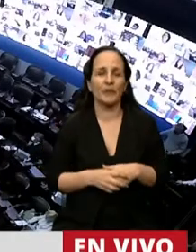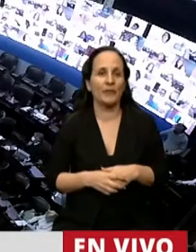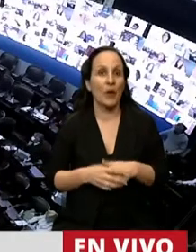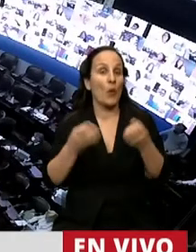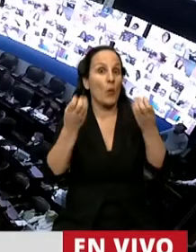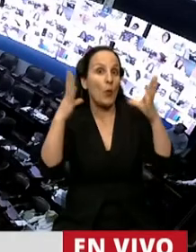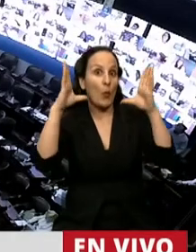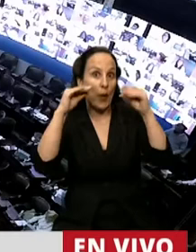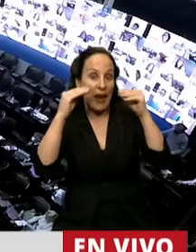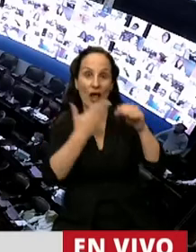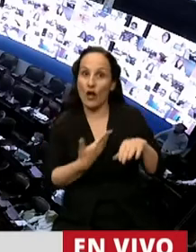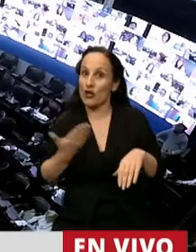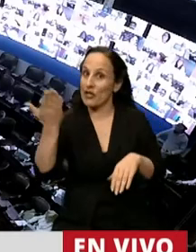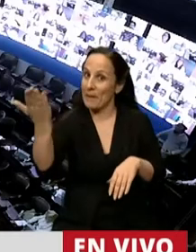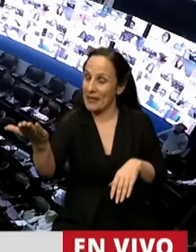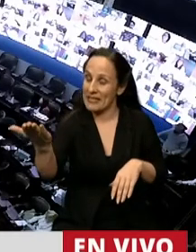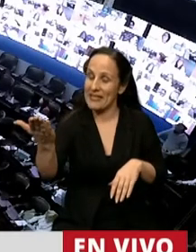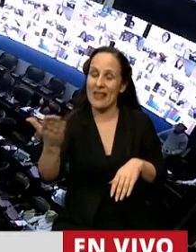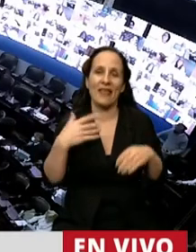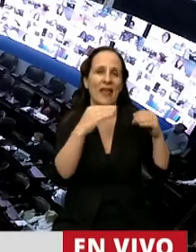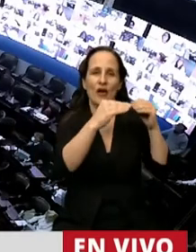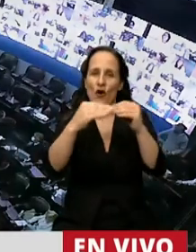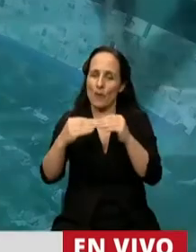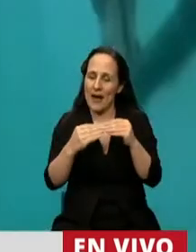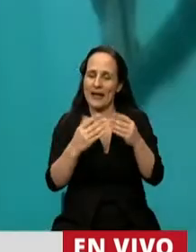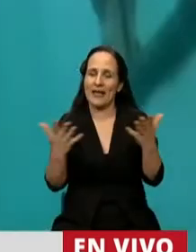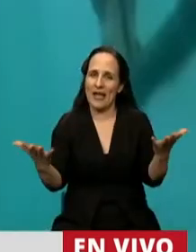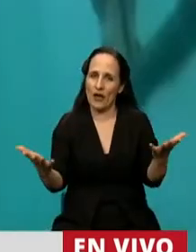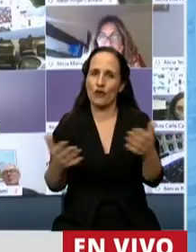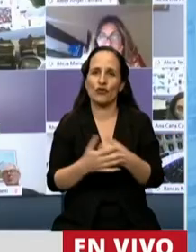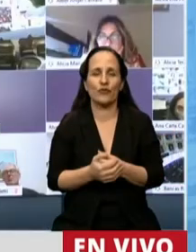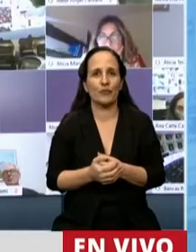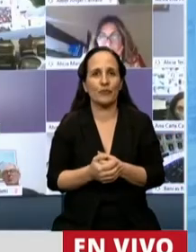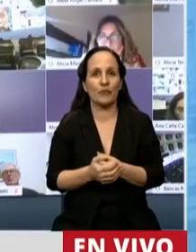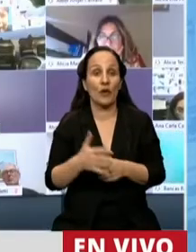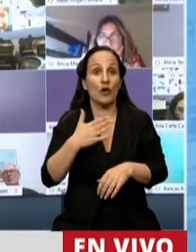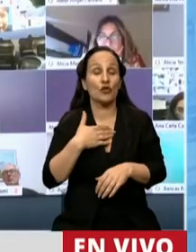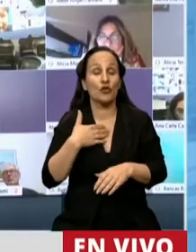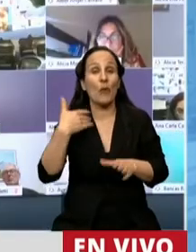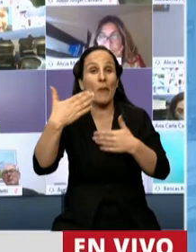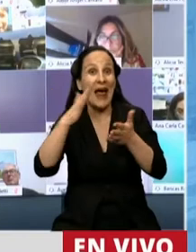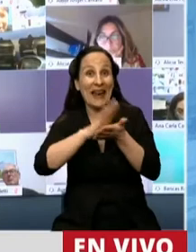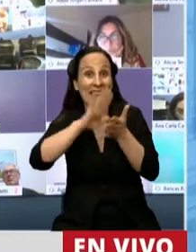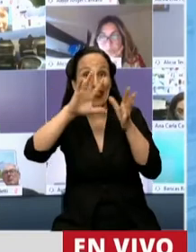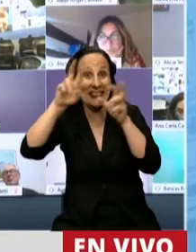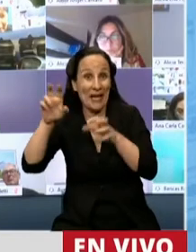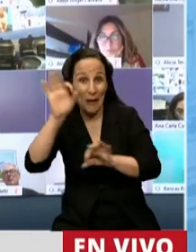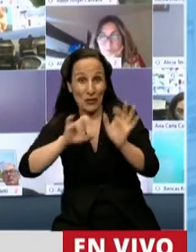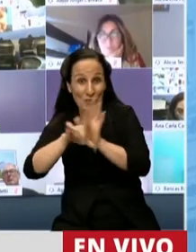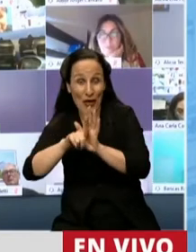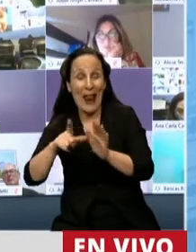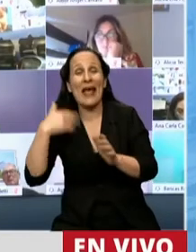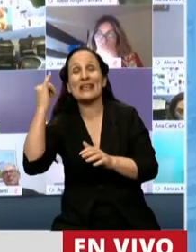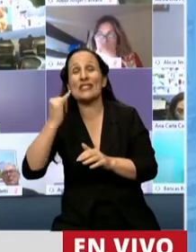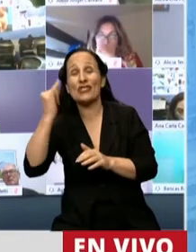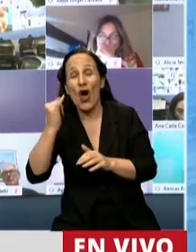Buenas noches, señora presidenta y a todos mis compañeros. La verdad que iba a hablar de economía del conocimiento y contarles una historia, pero